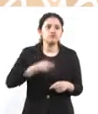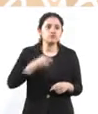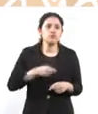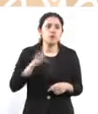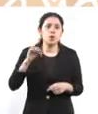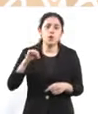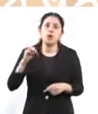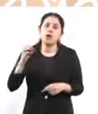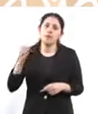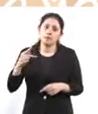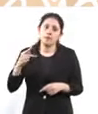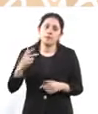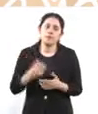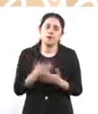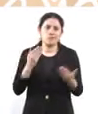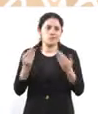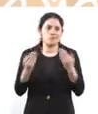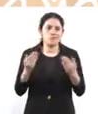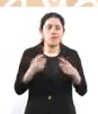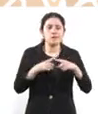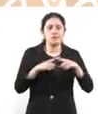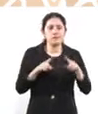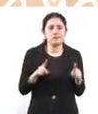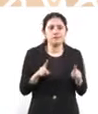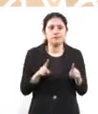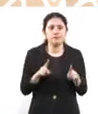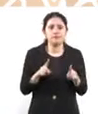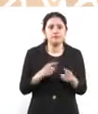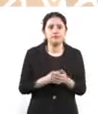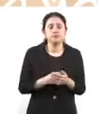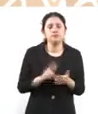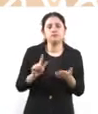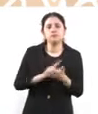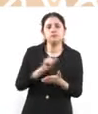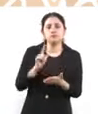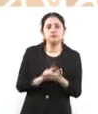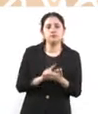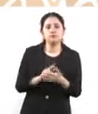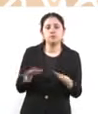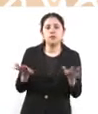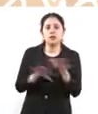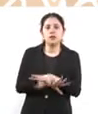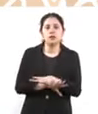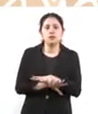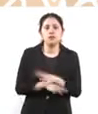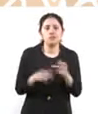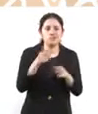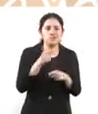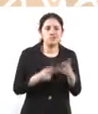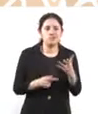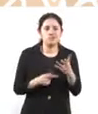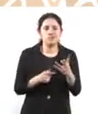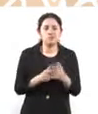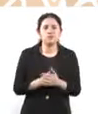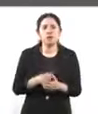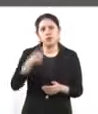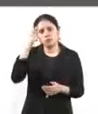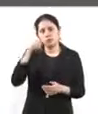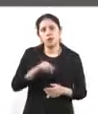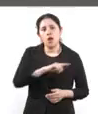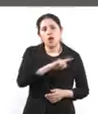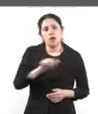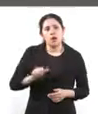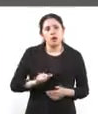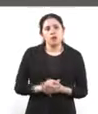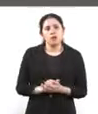diferencia. Cuando se hace la primera modificación al 19 quedan muy pocos delitos. Cuando entra el presidente de la República